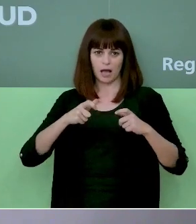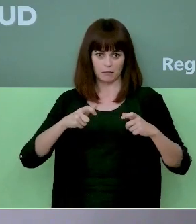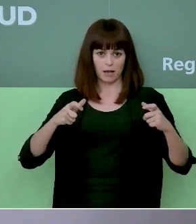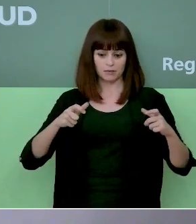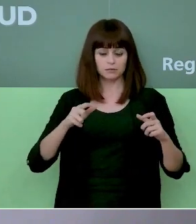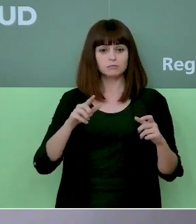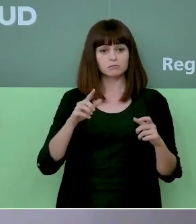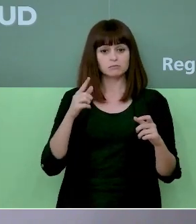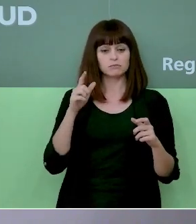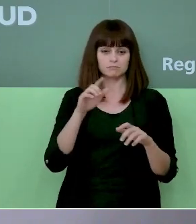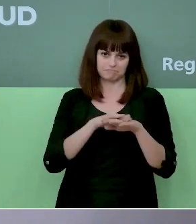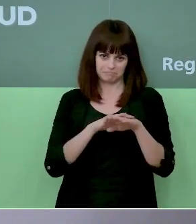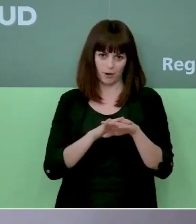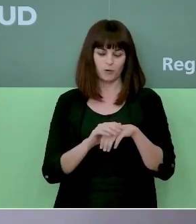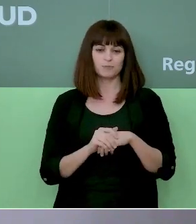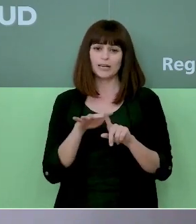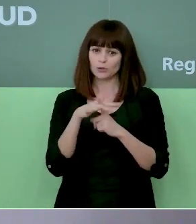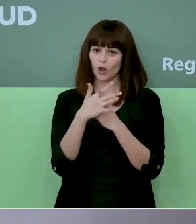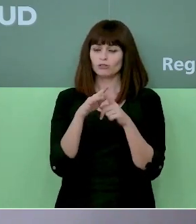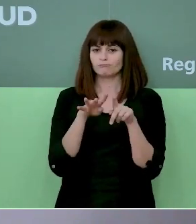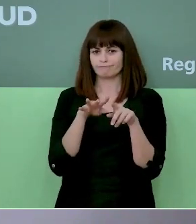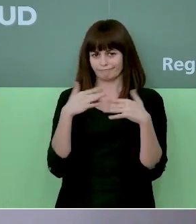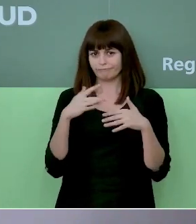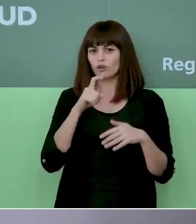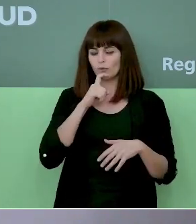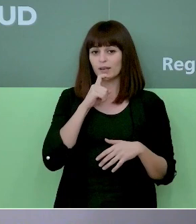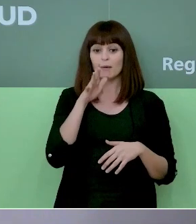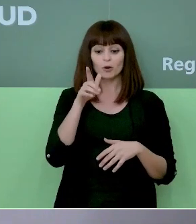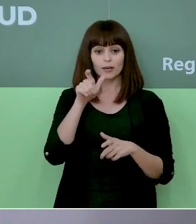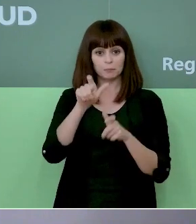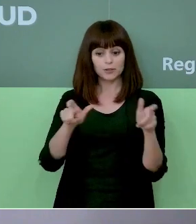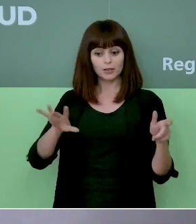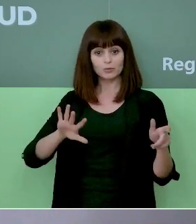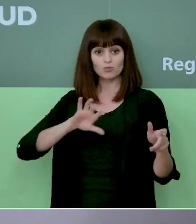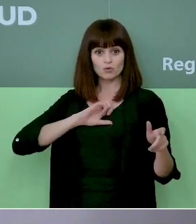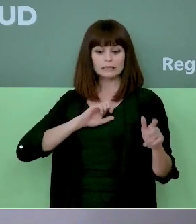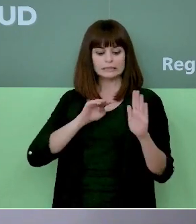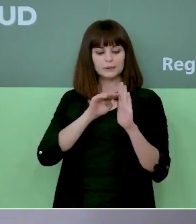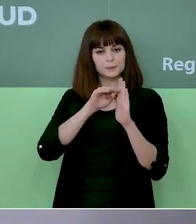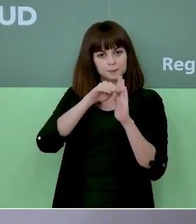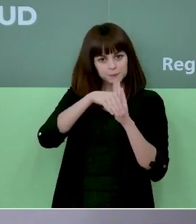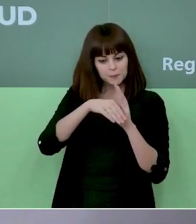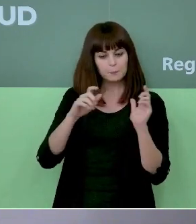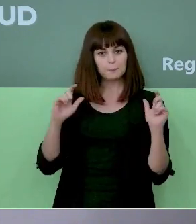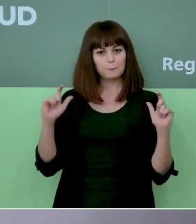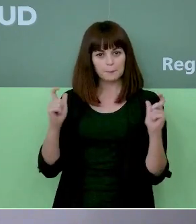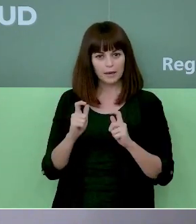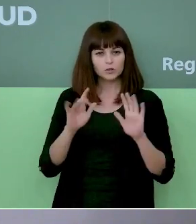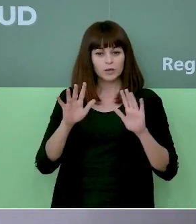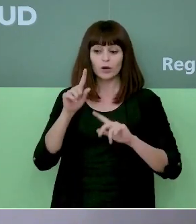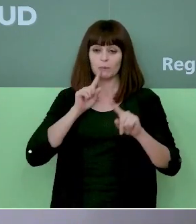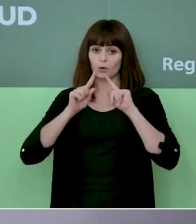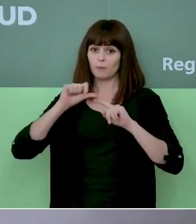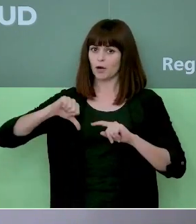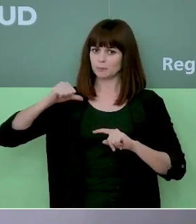el número de contagios sigue descendiendo, la presión asistencial